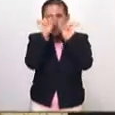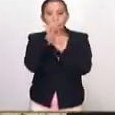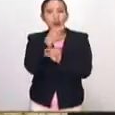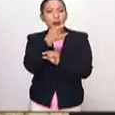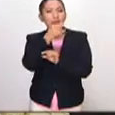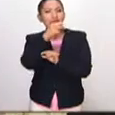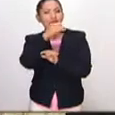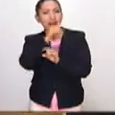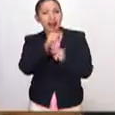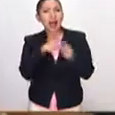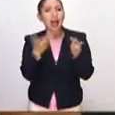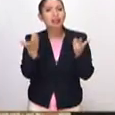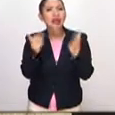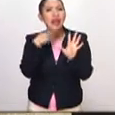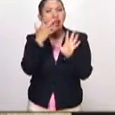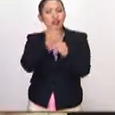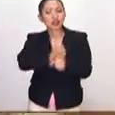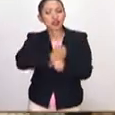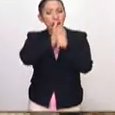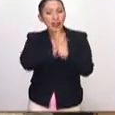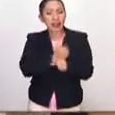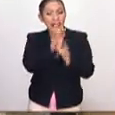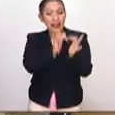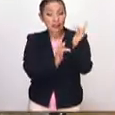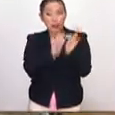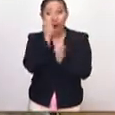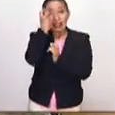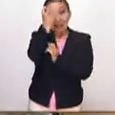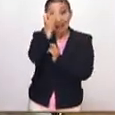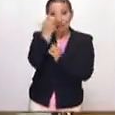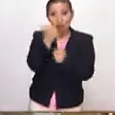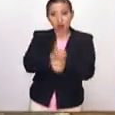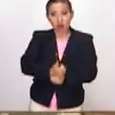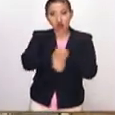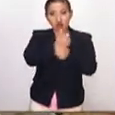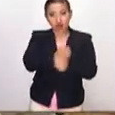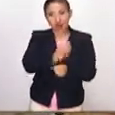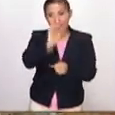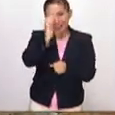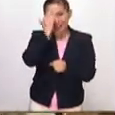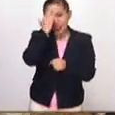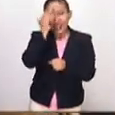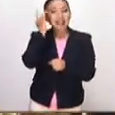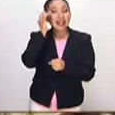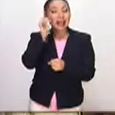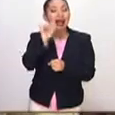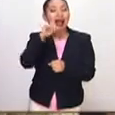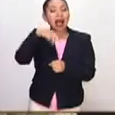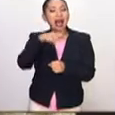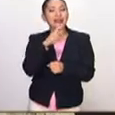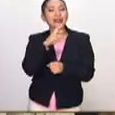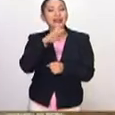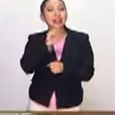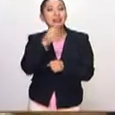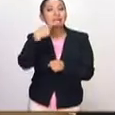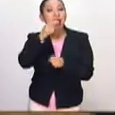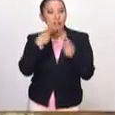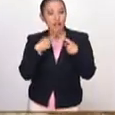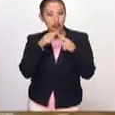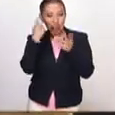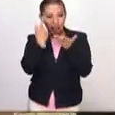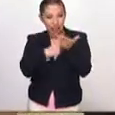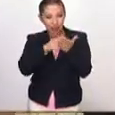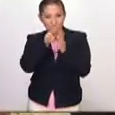conocimiento del calvario de Cristo, porque finalmente es un calvario. Es San Andrés, pero toda la disposición de los personajes,